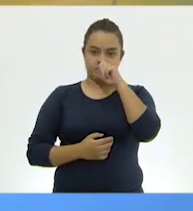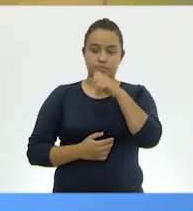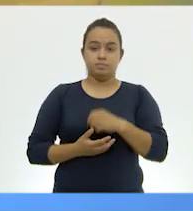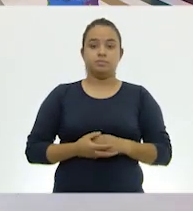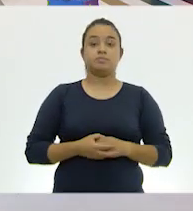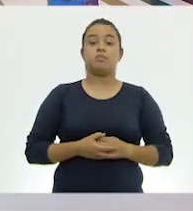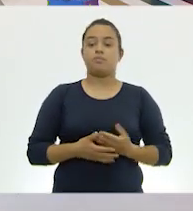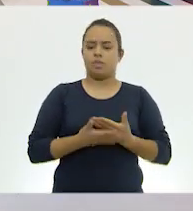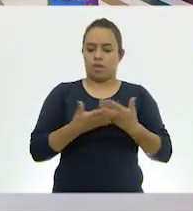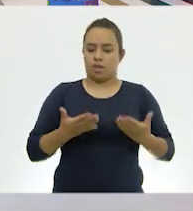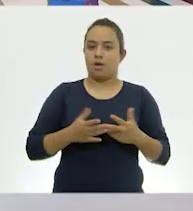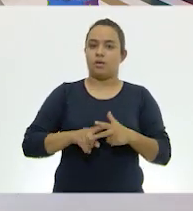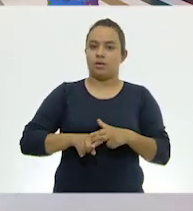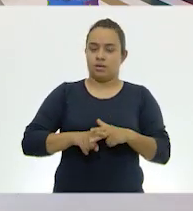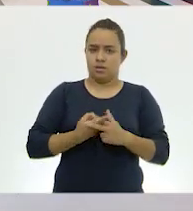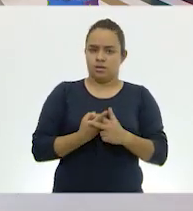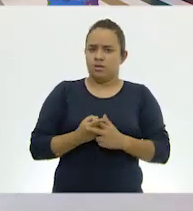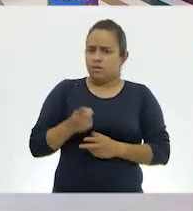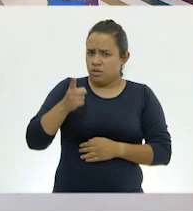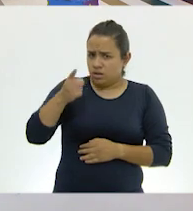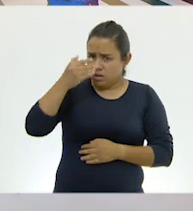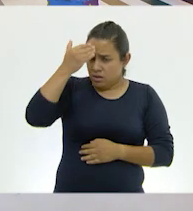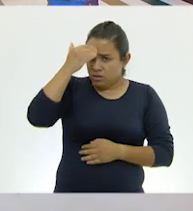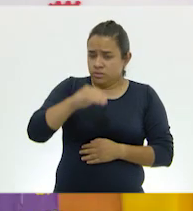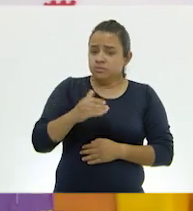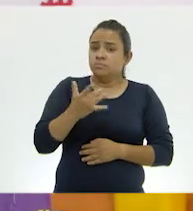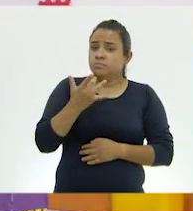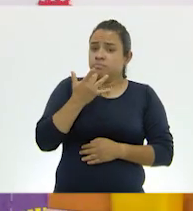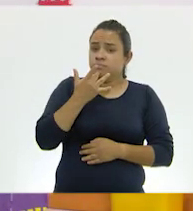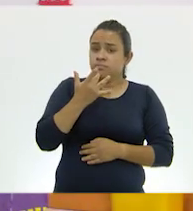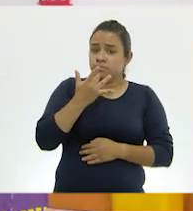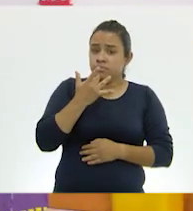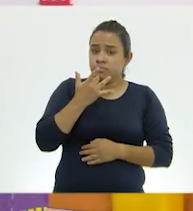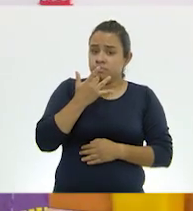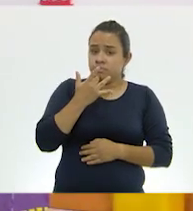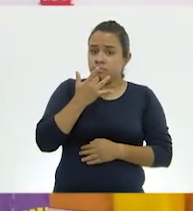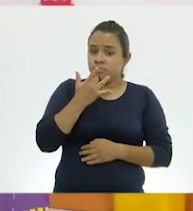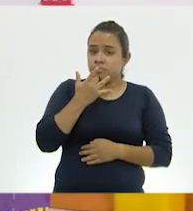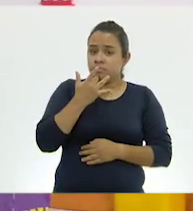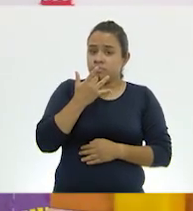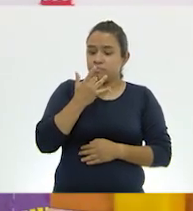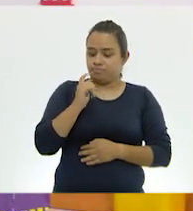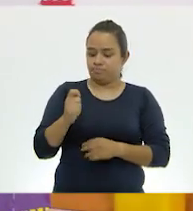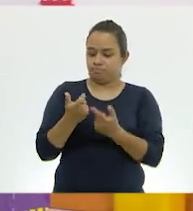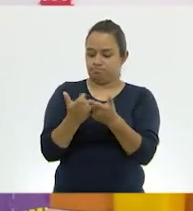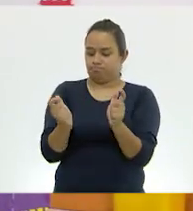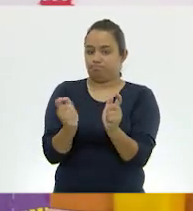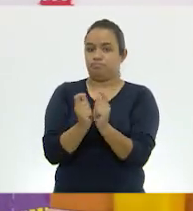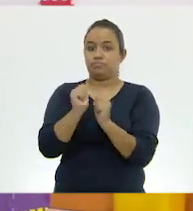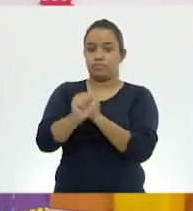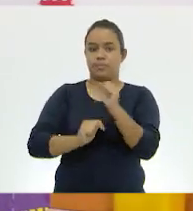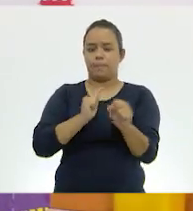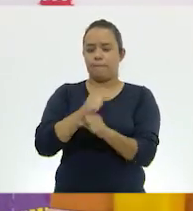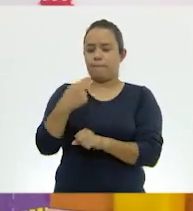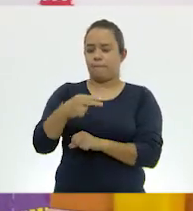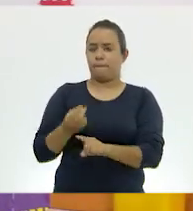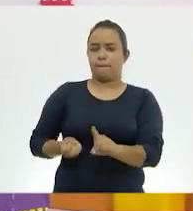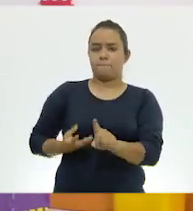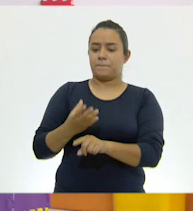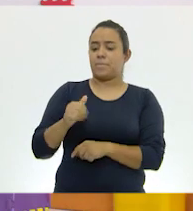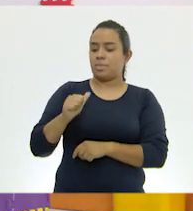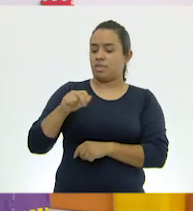vamos a empezar. ¿Tú sabías que la rana es parte de un grupo de animales que les llaman